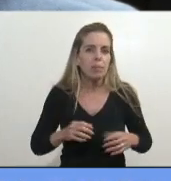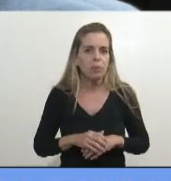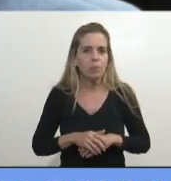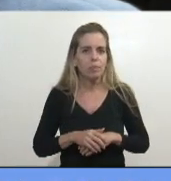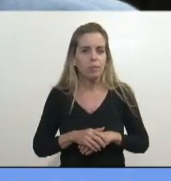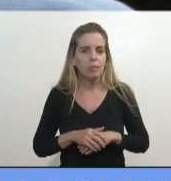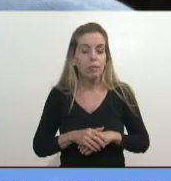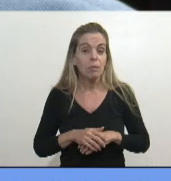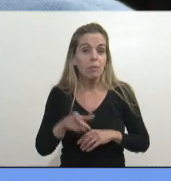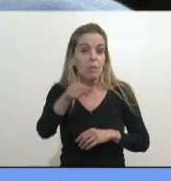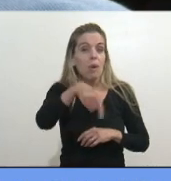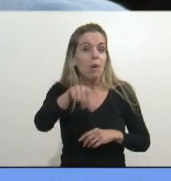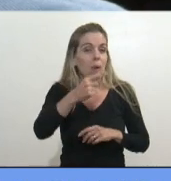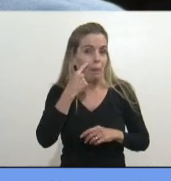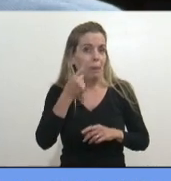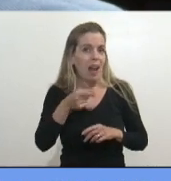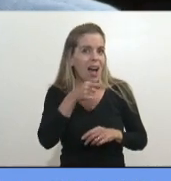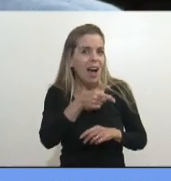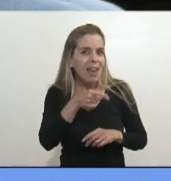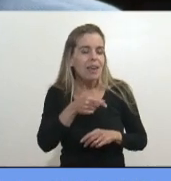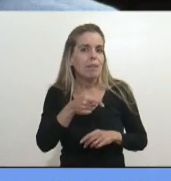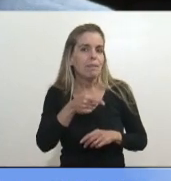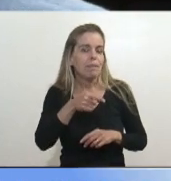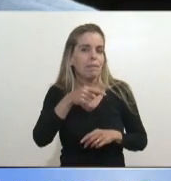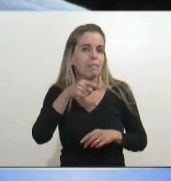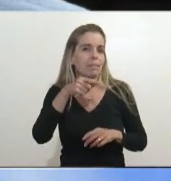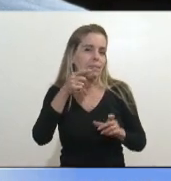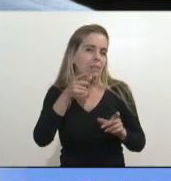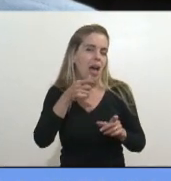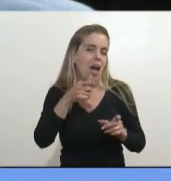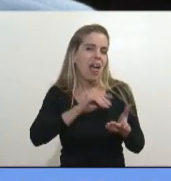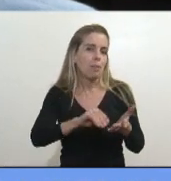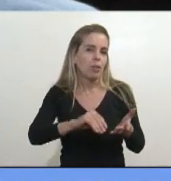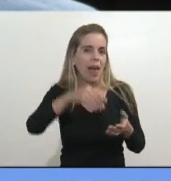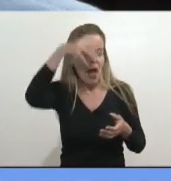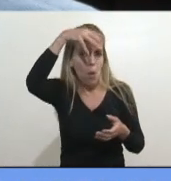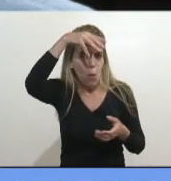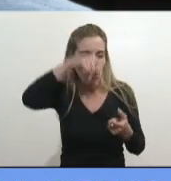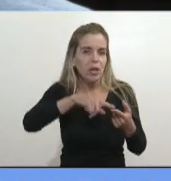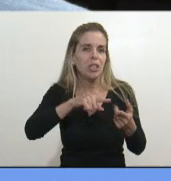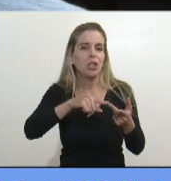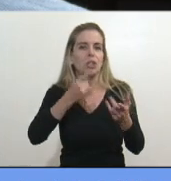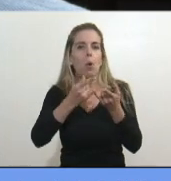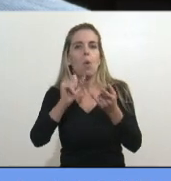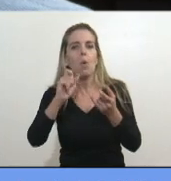Y fíjense ustedes que ahí, este, iba Patricia Burry, iba este muchacho Waldo Wolf,